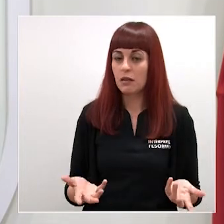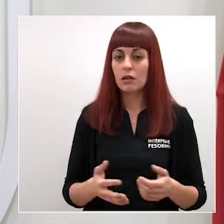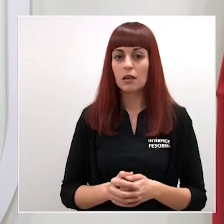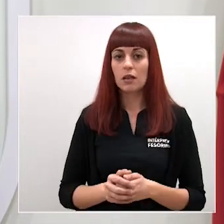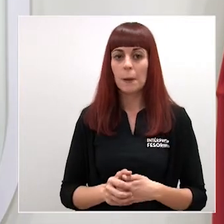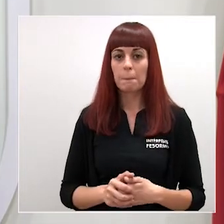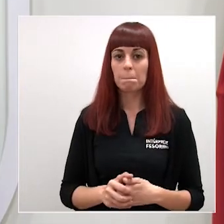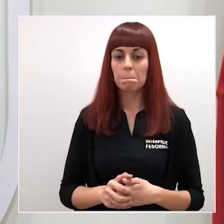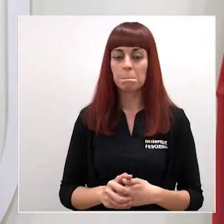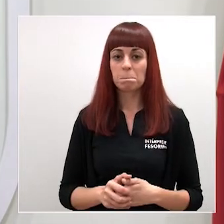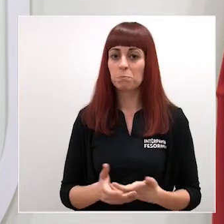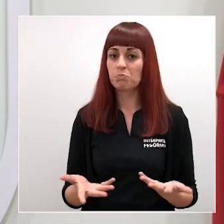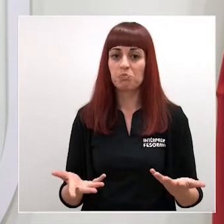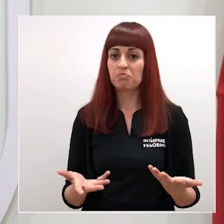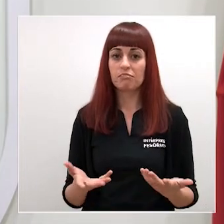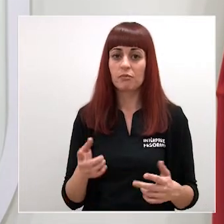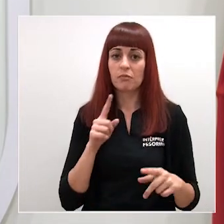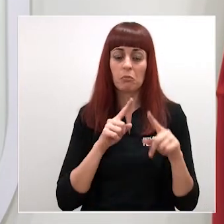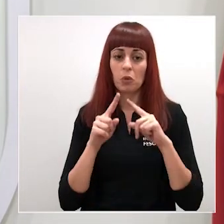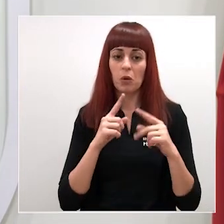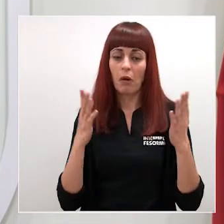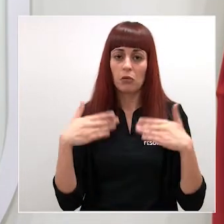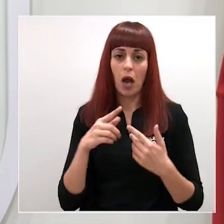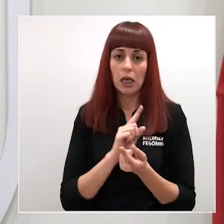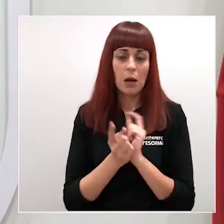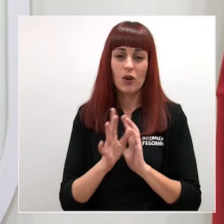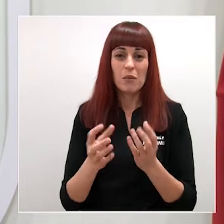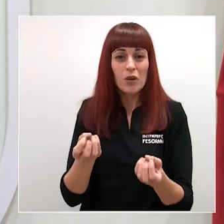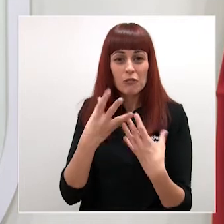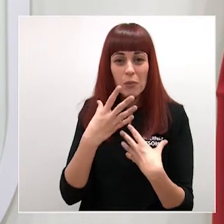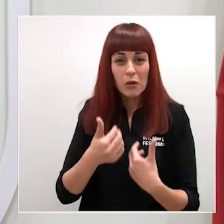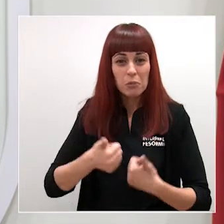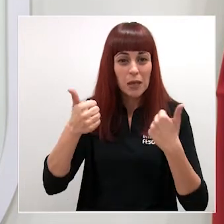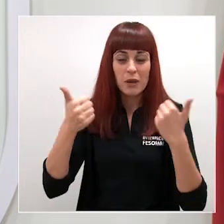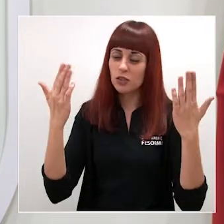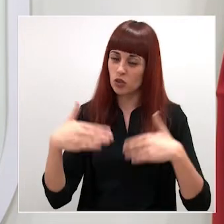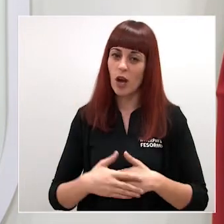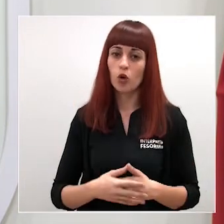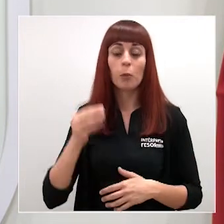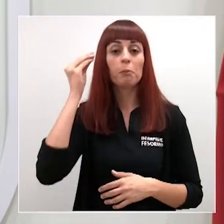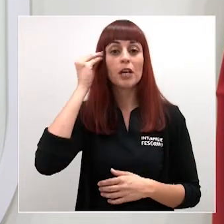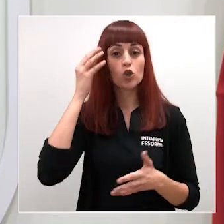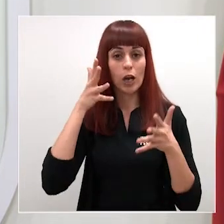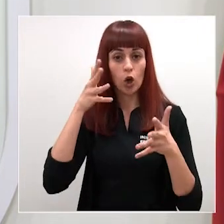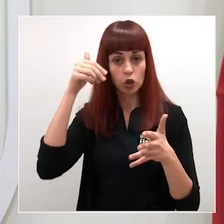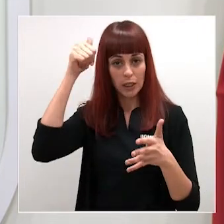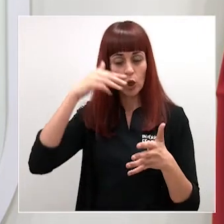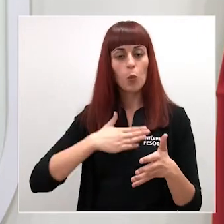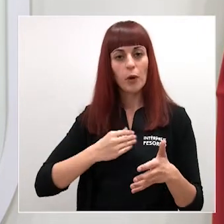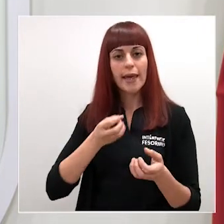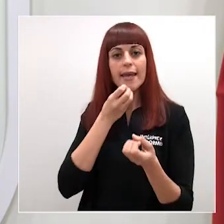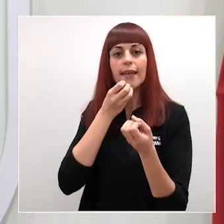este sentido pues como digo no hay ninguna alteración pero no tengo más información al respecto yo me imagino que el consejero pues le podrá